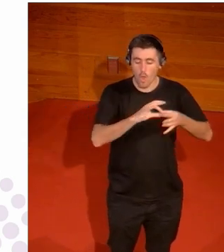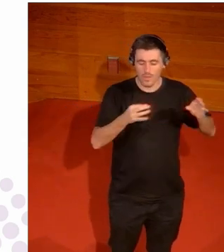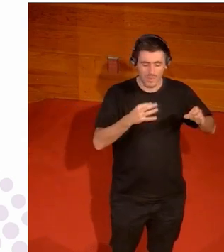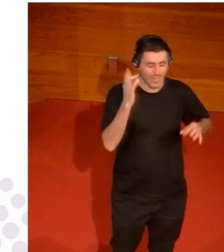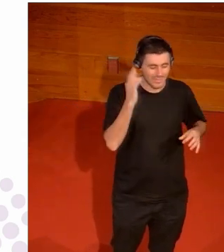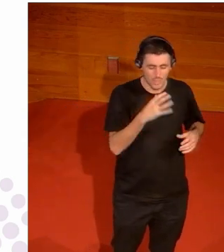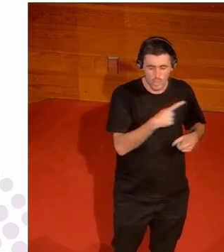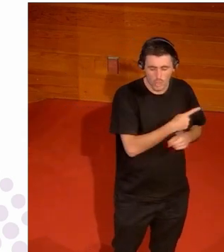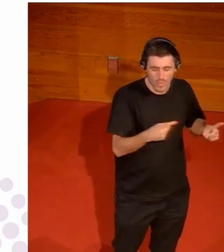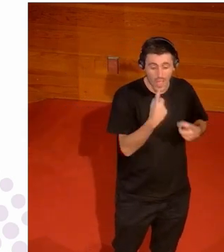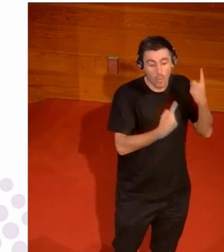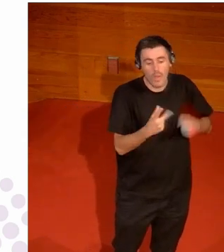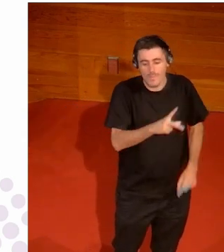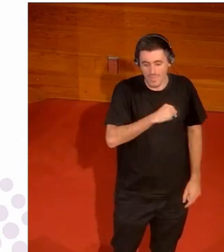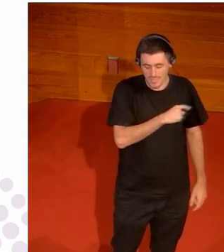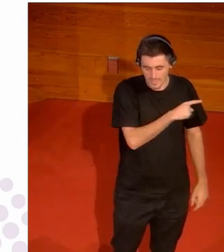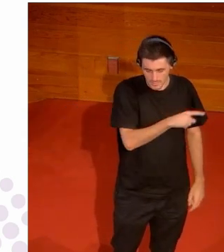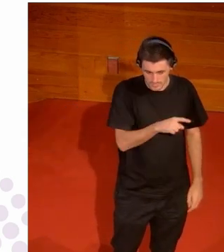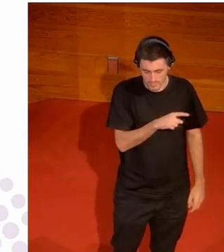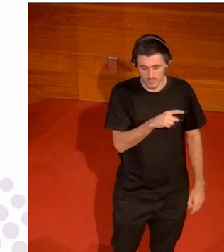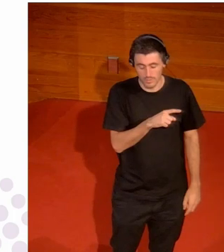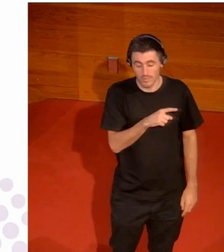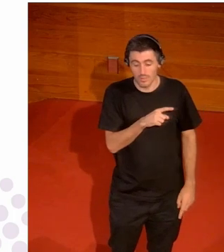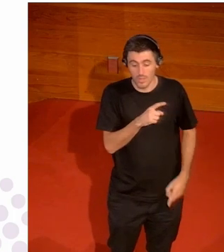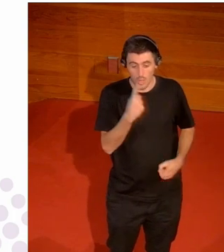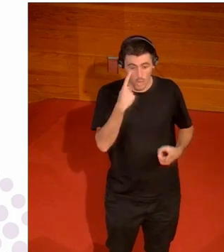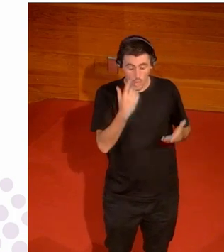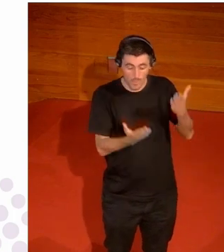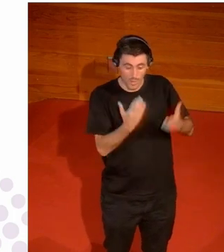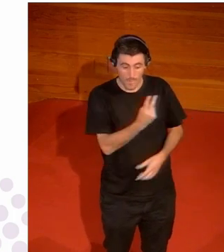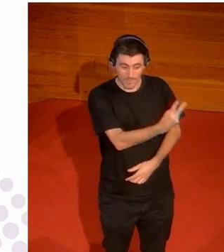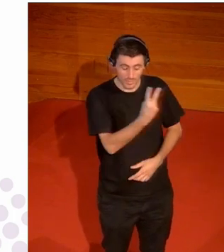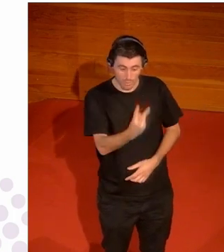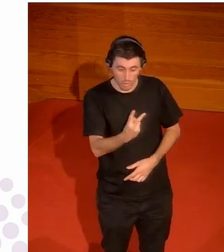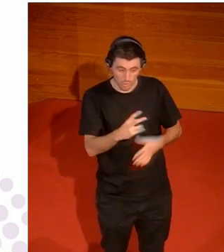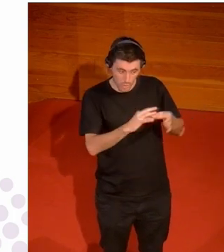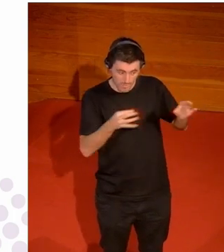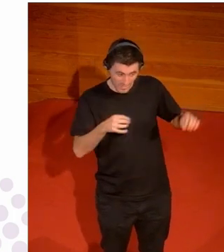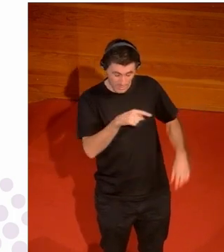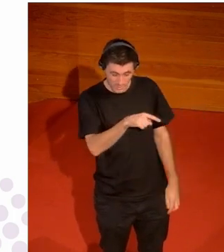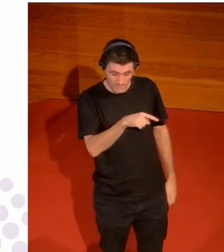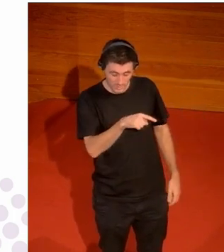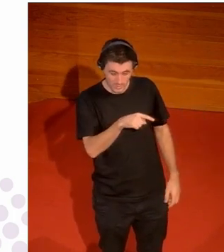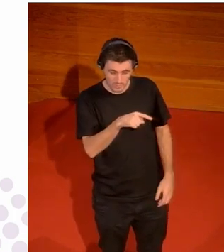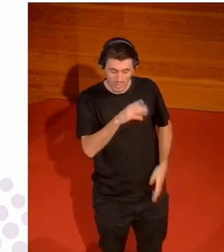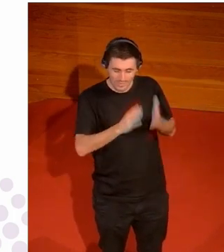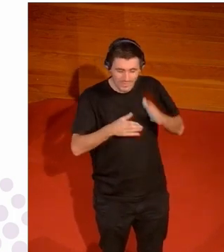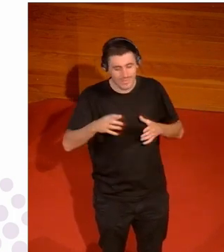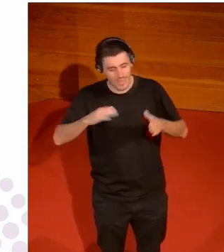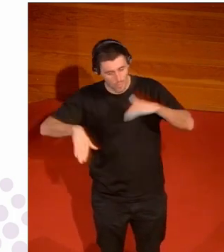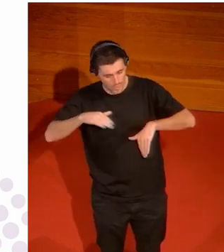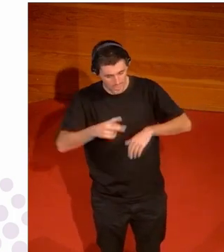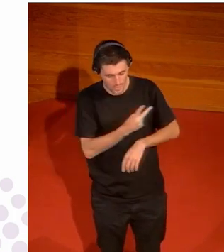algunas de ellas medallistas y compararon los resultados de esas 22 atletas olímpicas atletas y nadadoras con